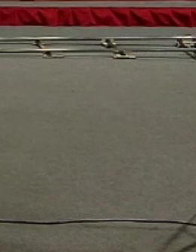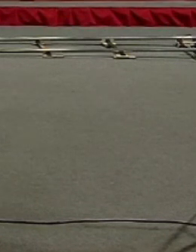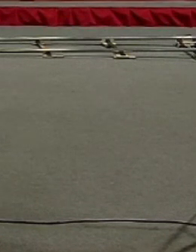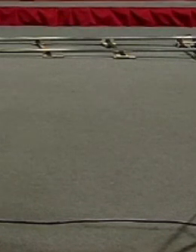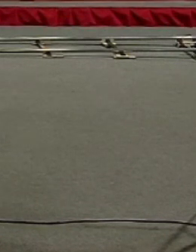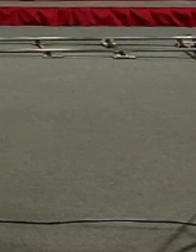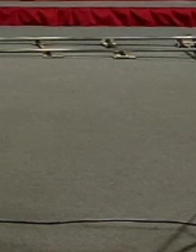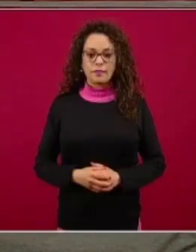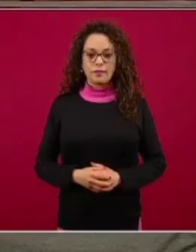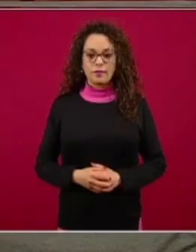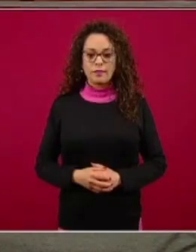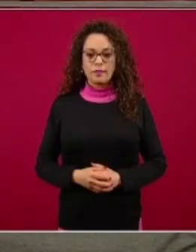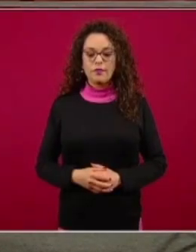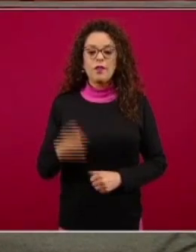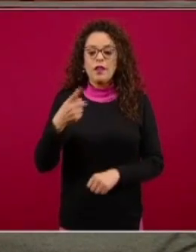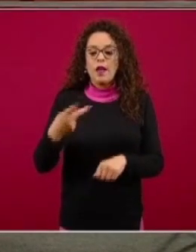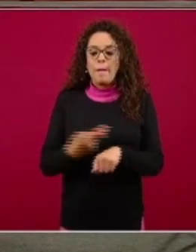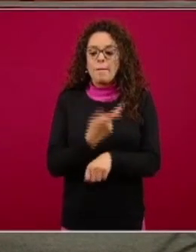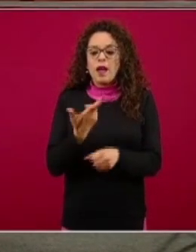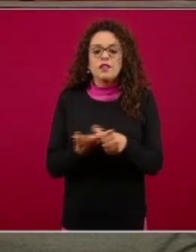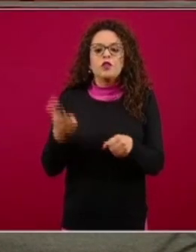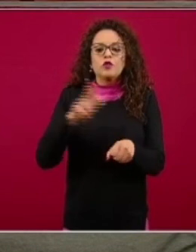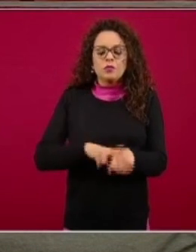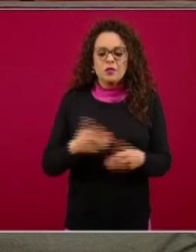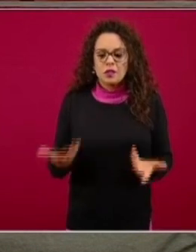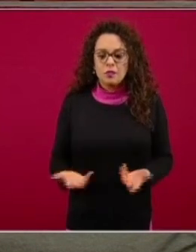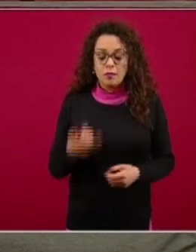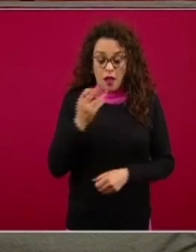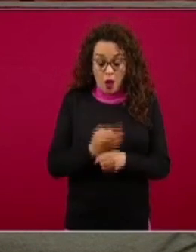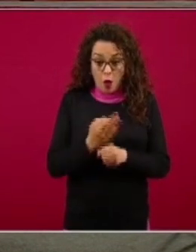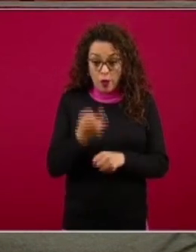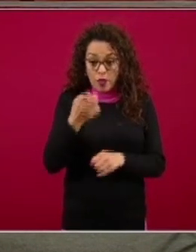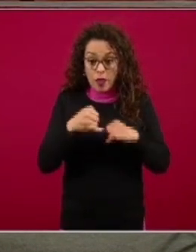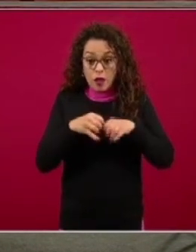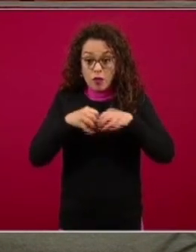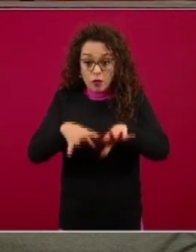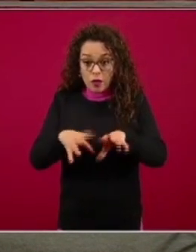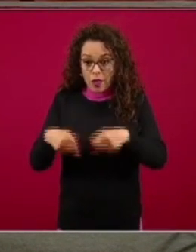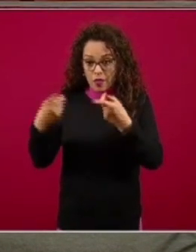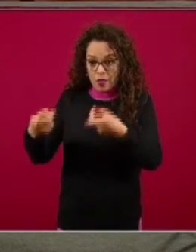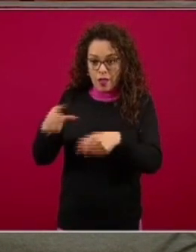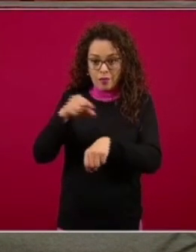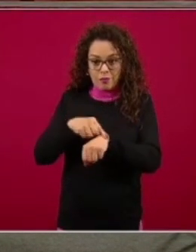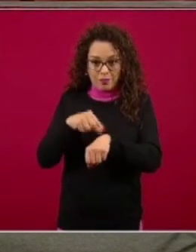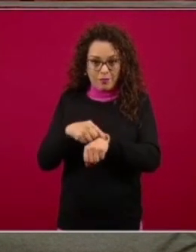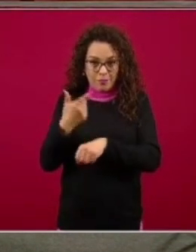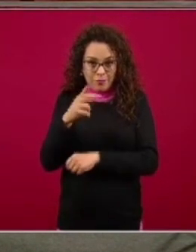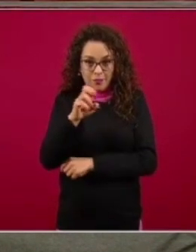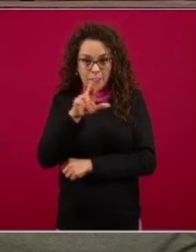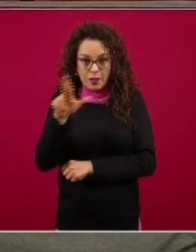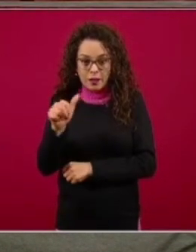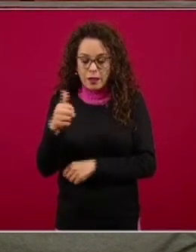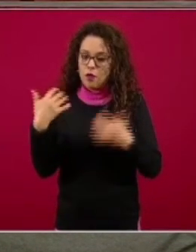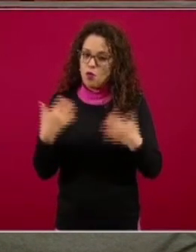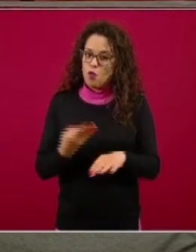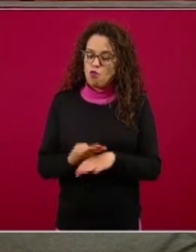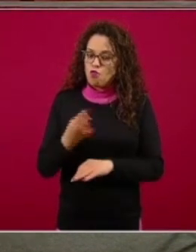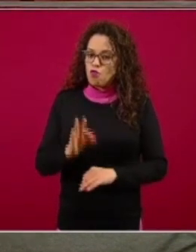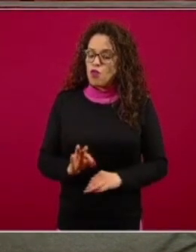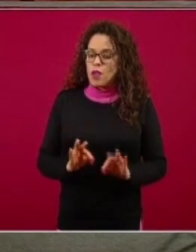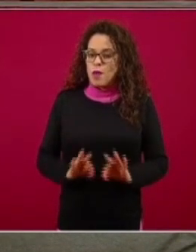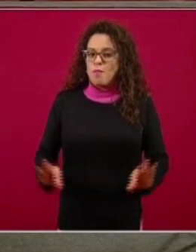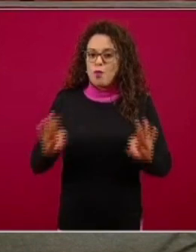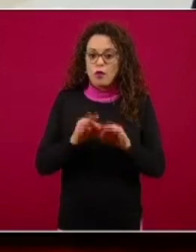que nos acaba de presentar el doctor Juan Rivera es verdaderamente relevante, porque ha hecho énfasis y creo que ha quedado muy claro